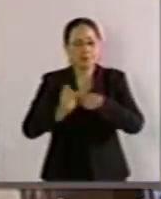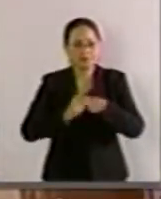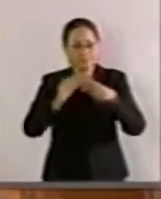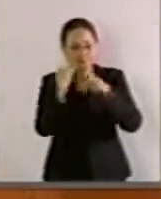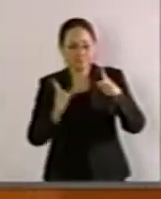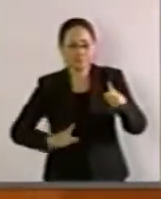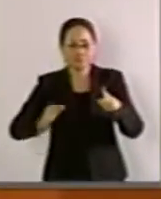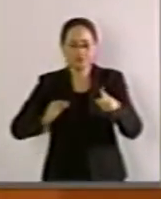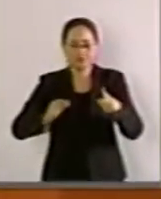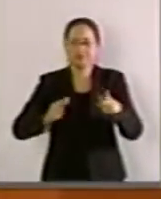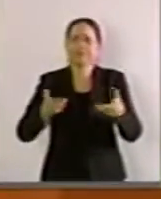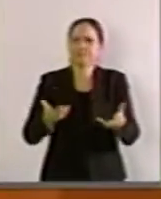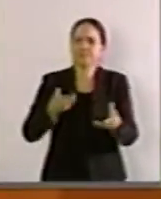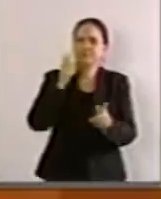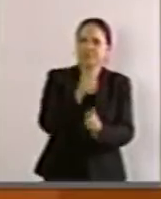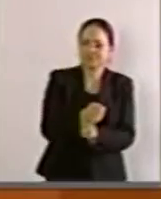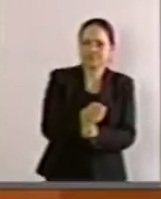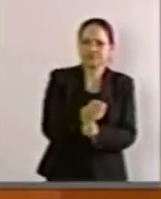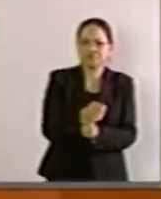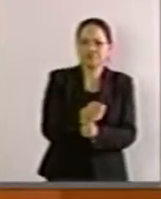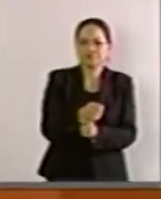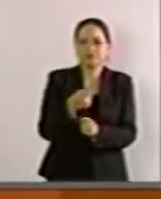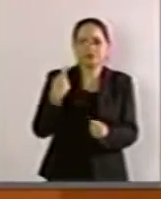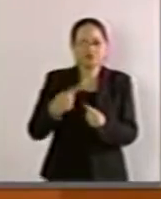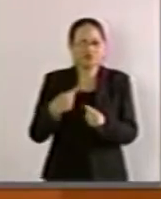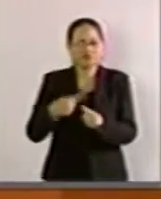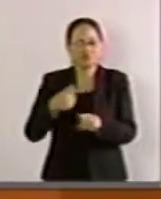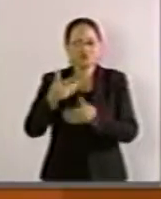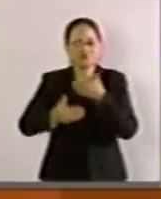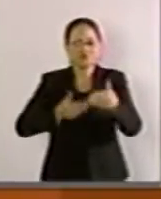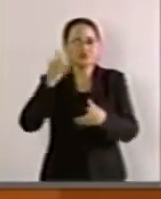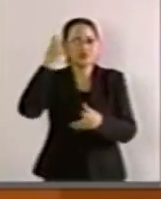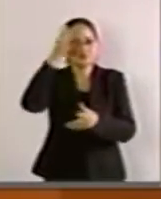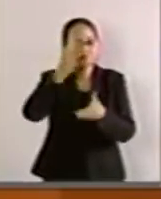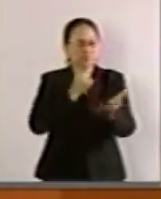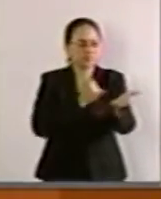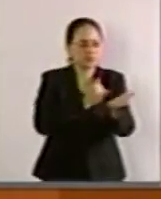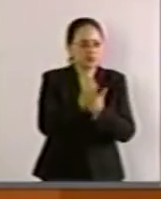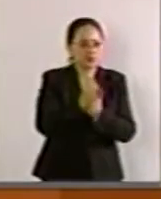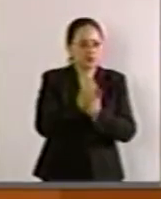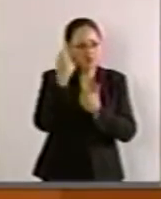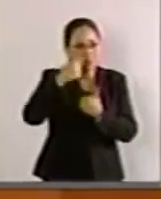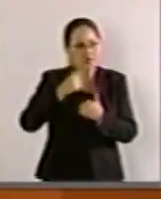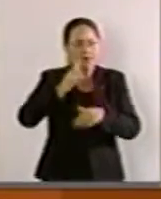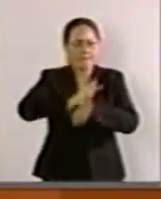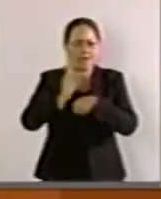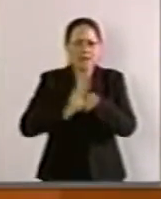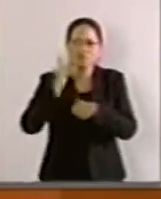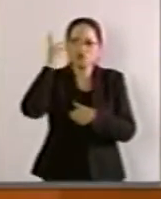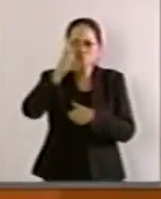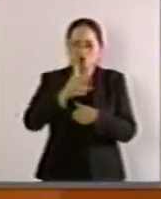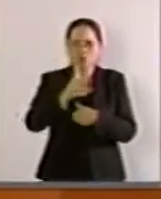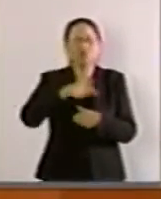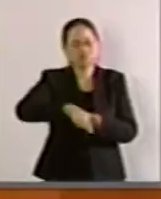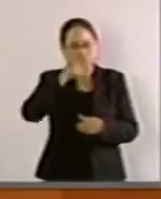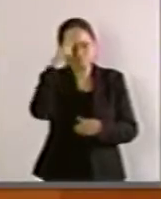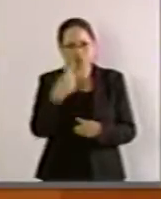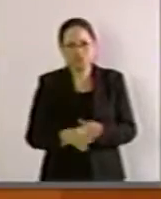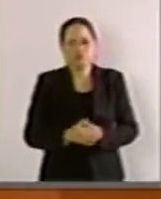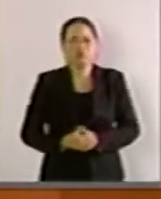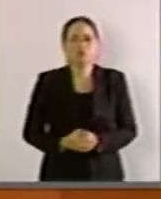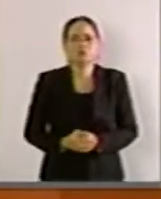dicho de otra manera, con quienes realizarán la toma de decisiones del futuro de nuestro país, del futuro de México.